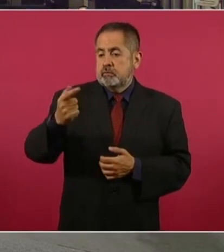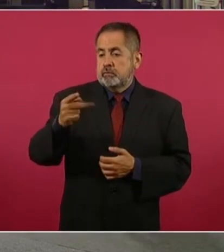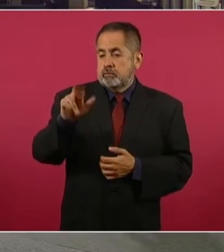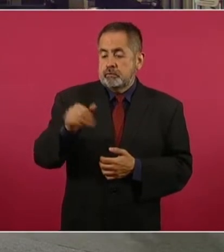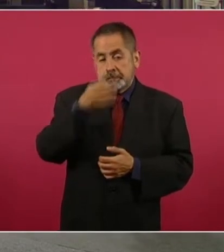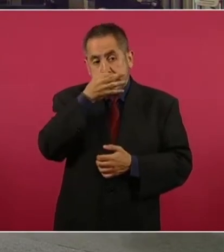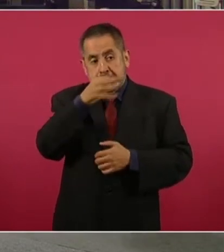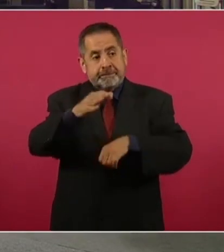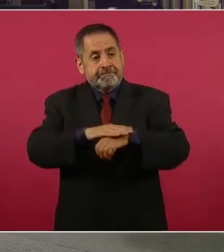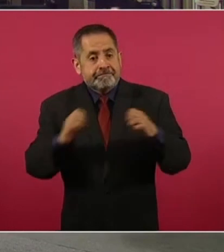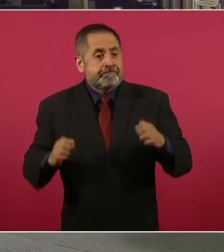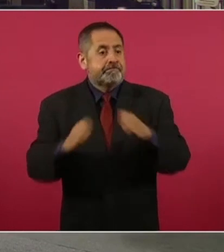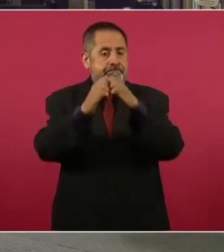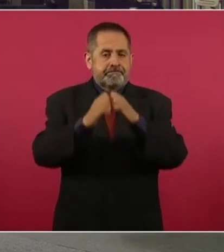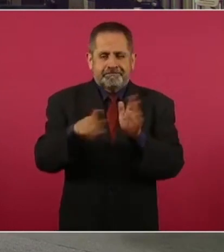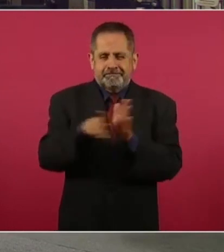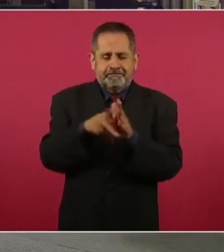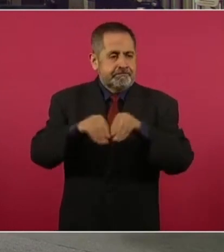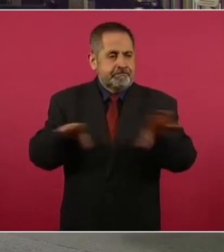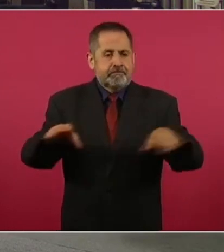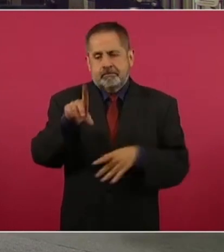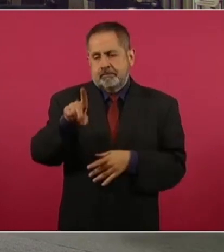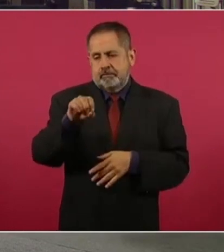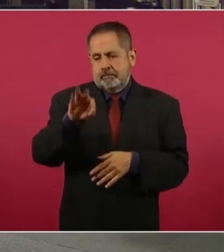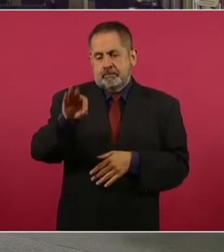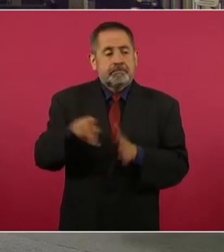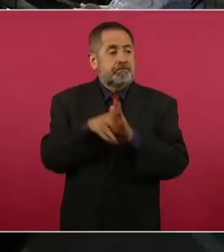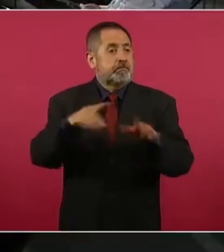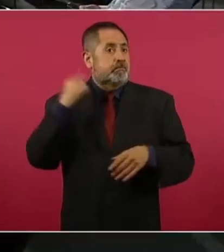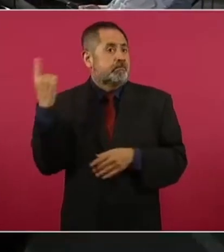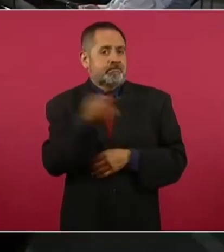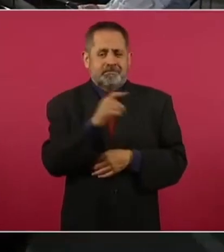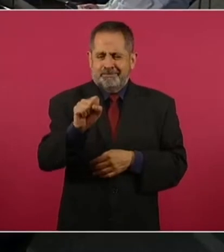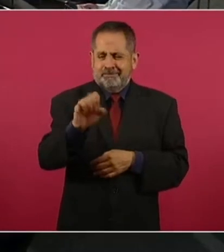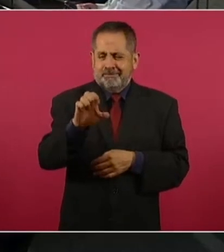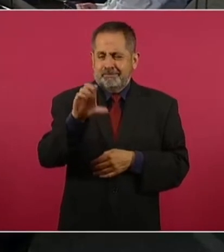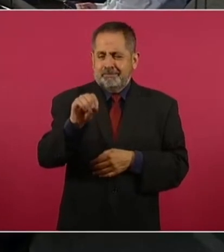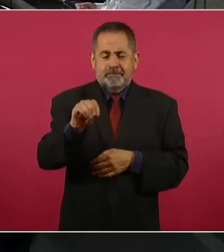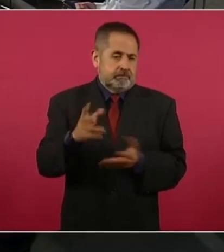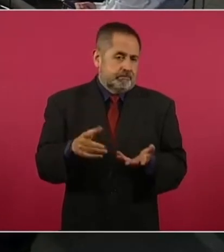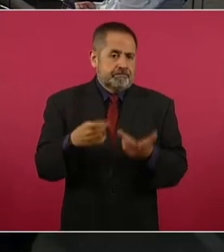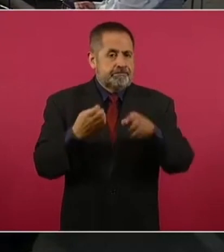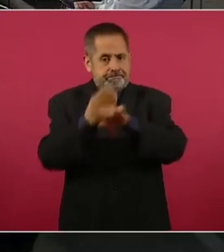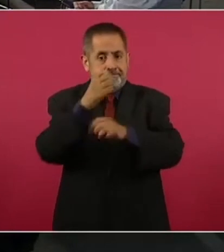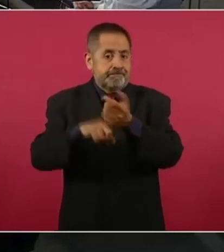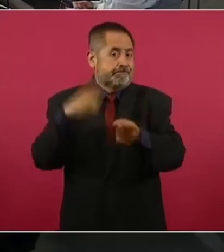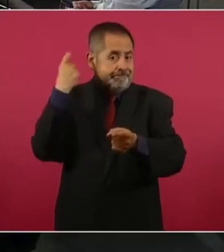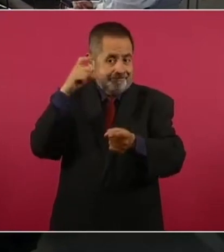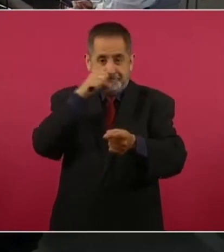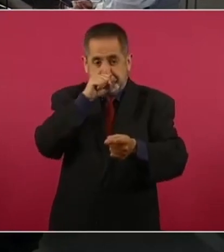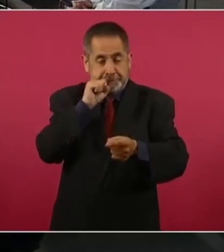por sequía en el diario oficial de la Federación, entre algunos estados se menciona Querétaro.